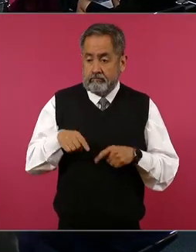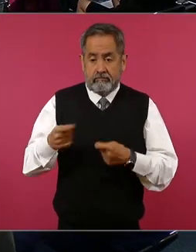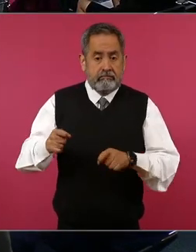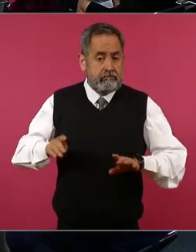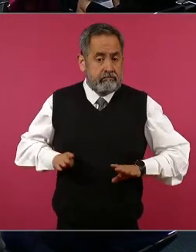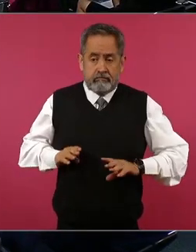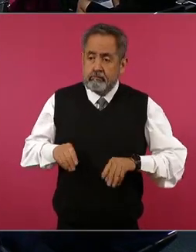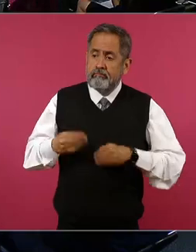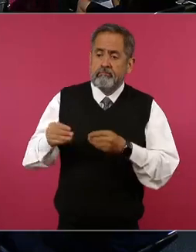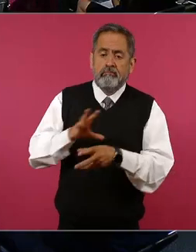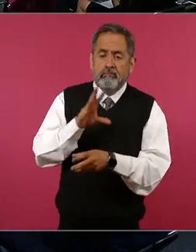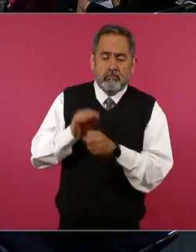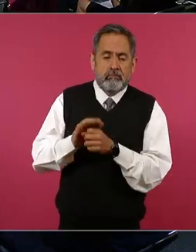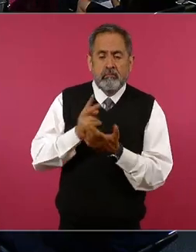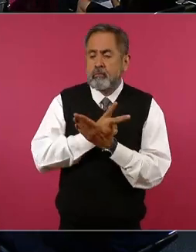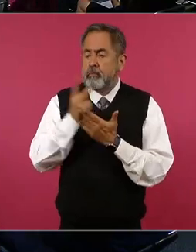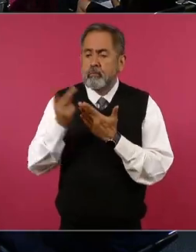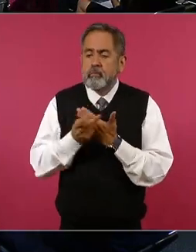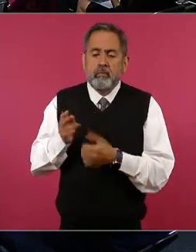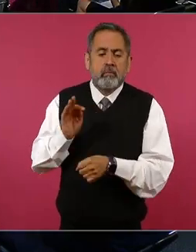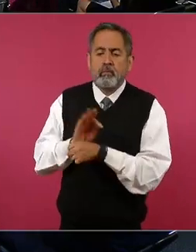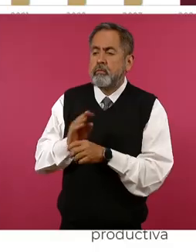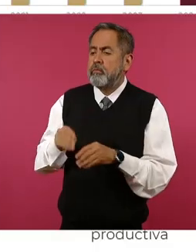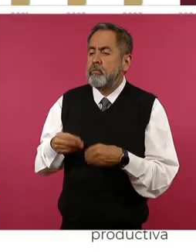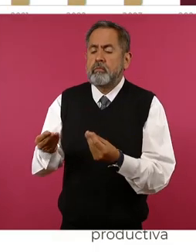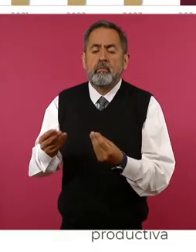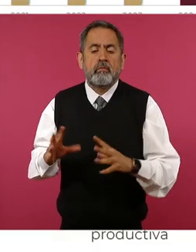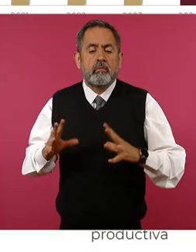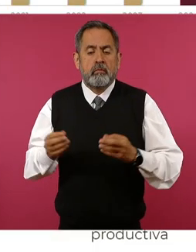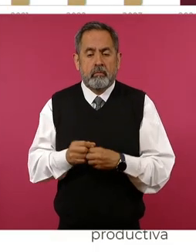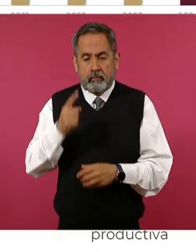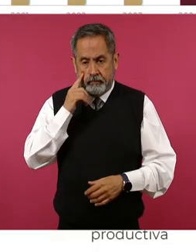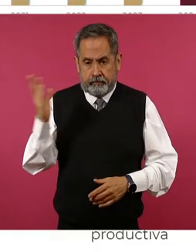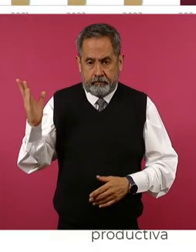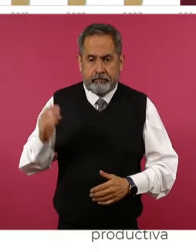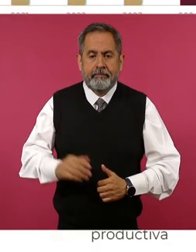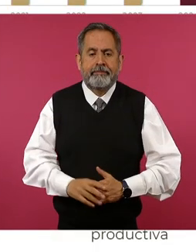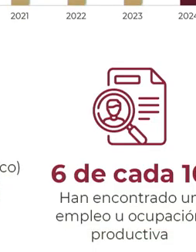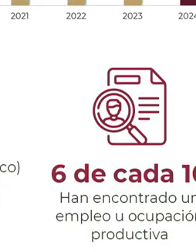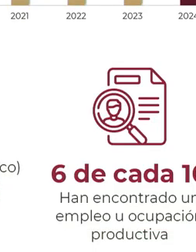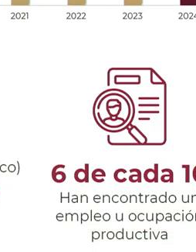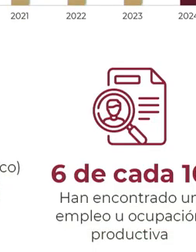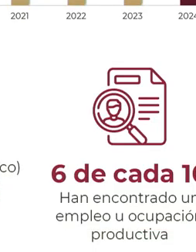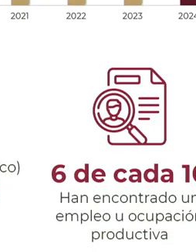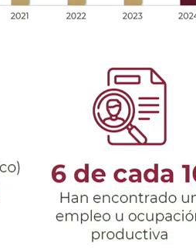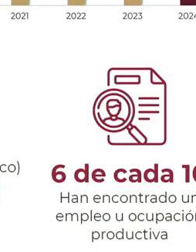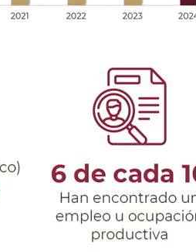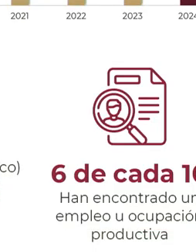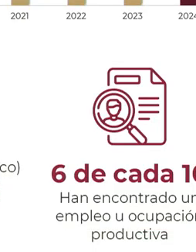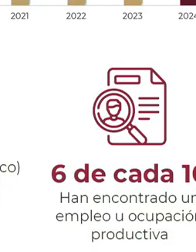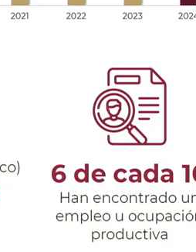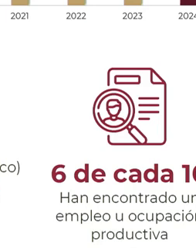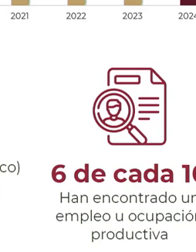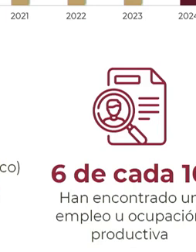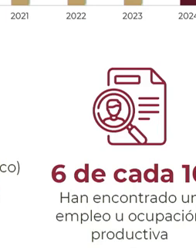con este programa a cerca de tres millones de jóvenes